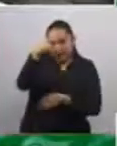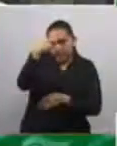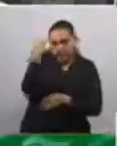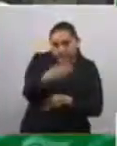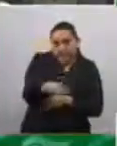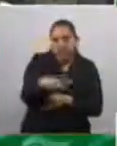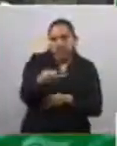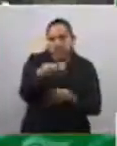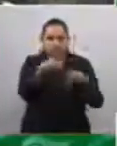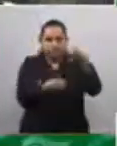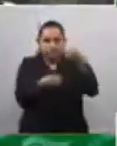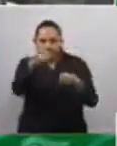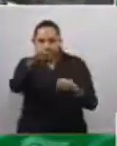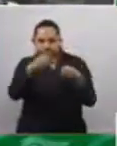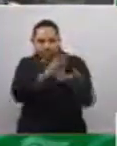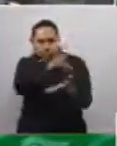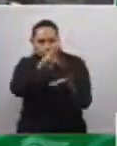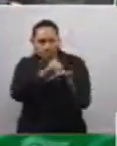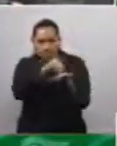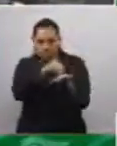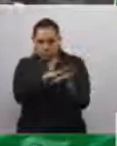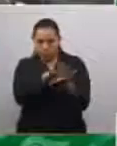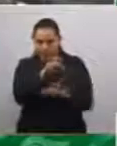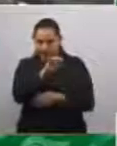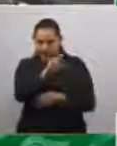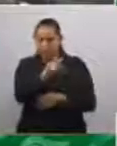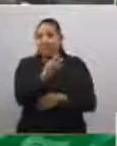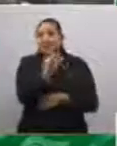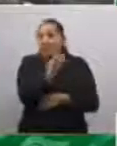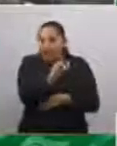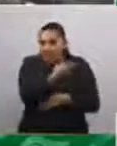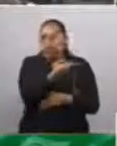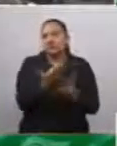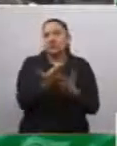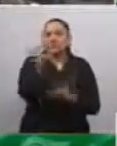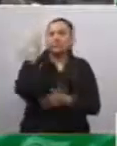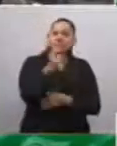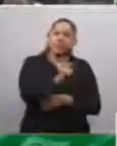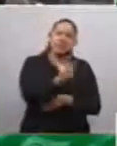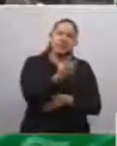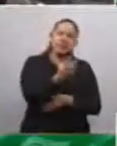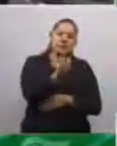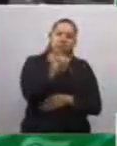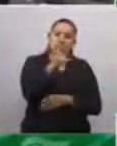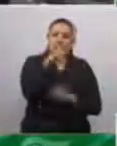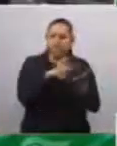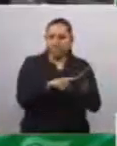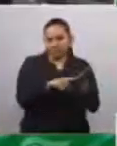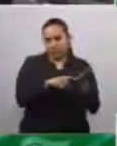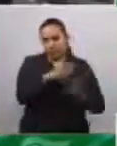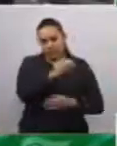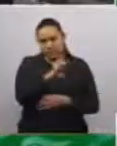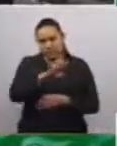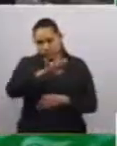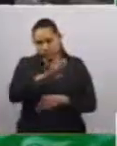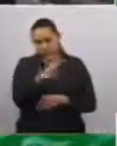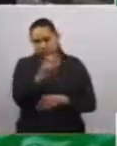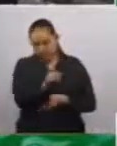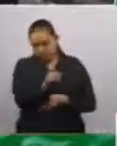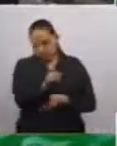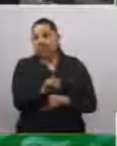Esta ley fue promulgada el 23 de julio de 1859 y fue luego